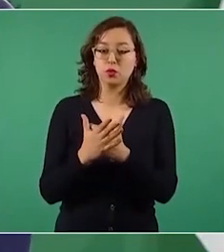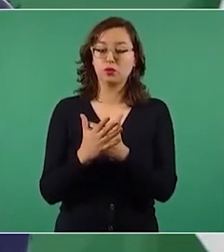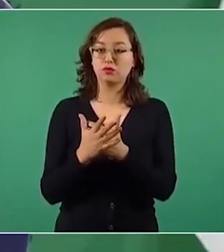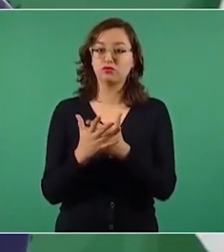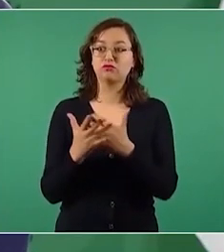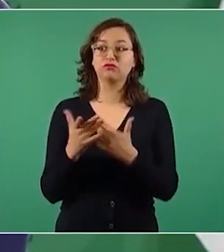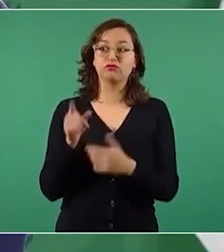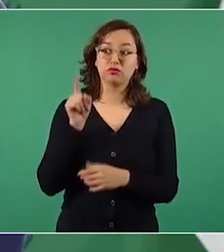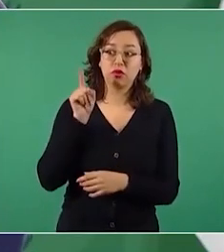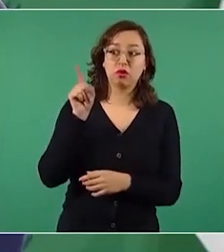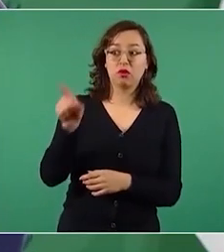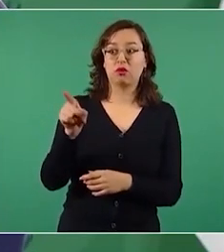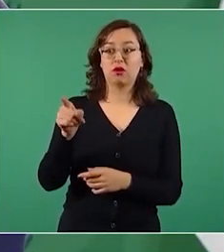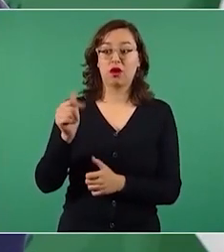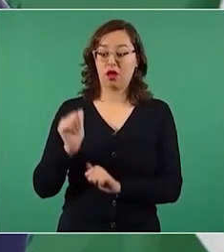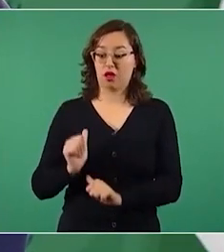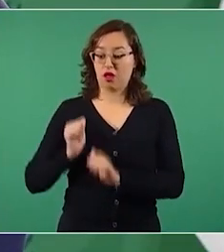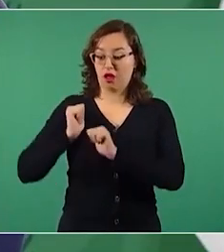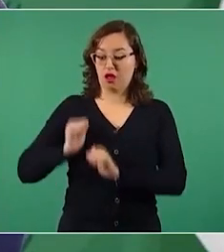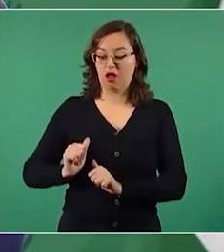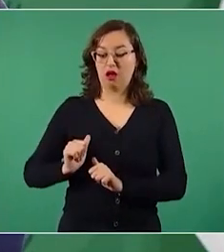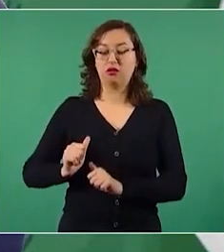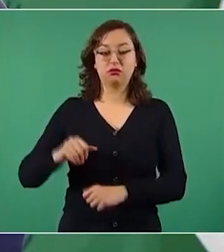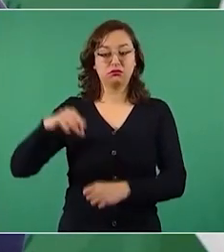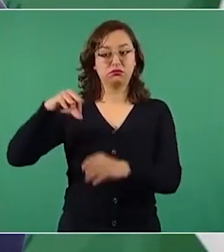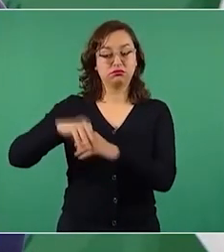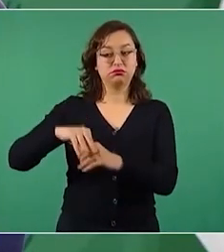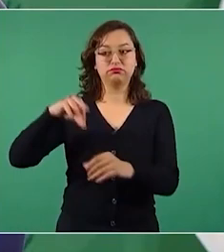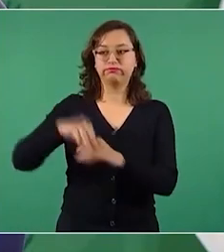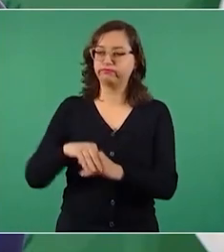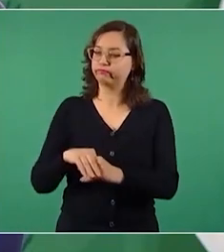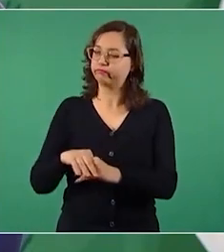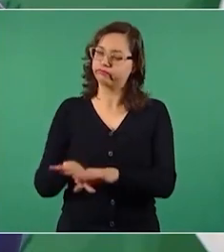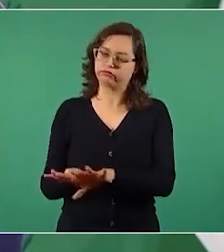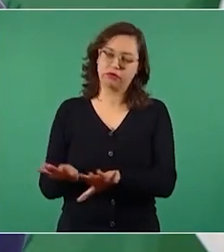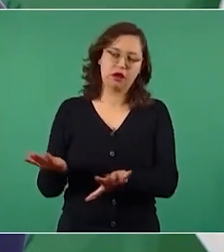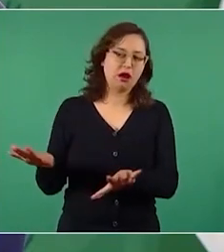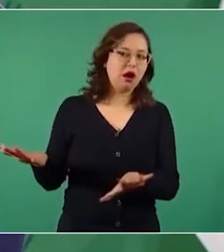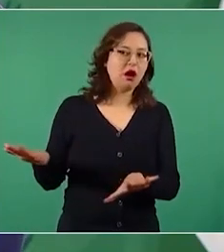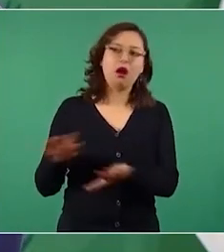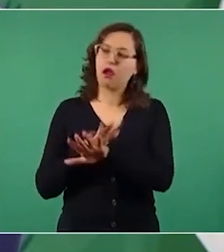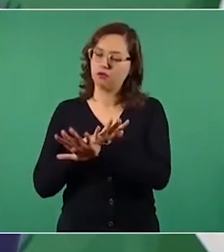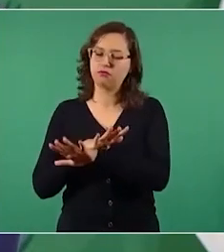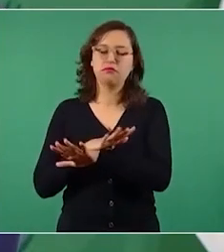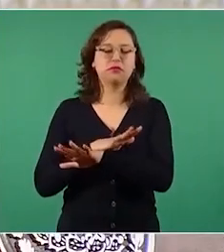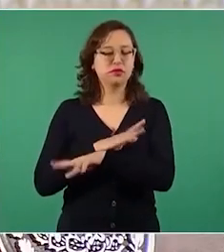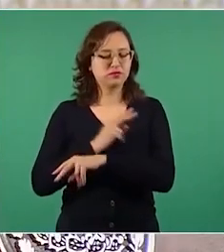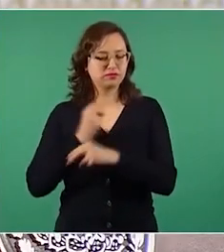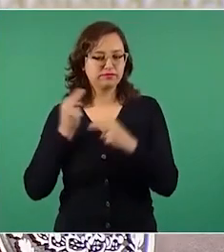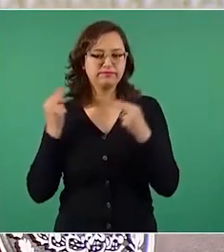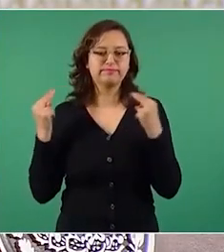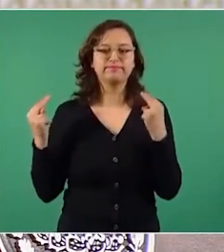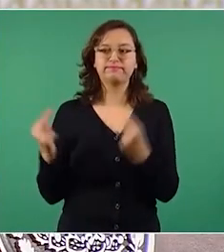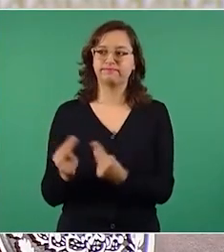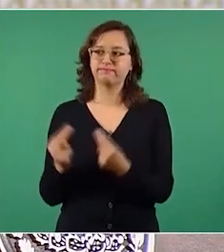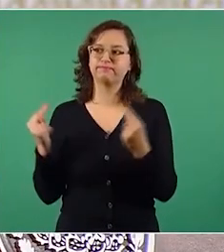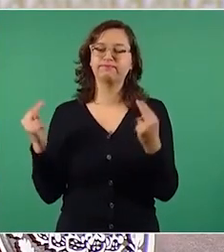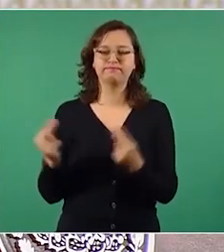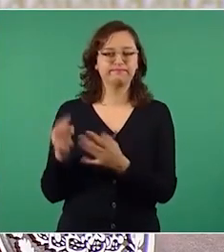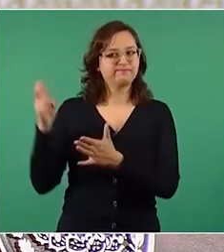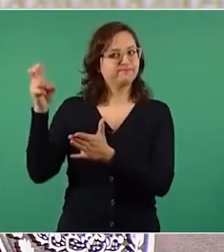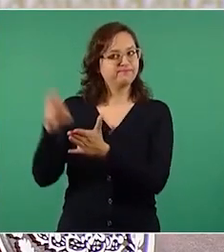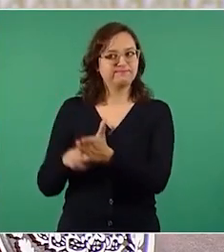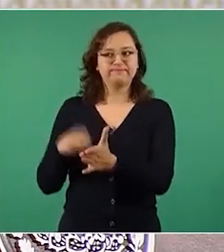en todo lo vinculado